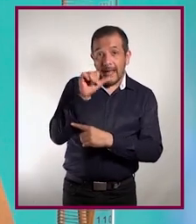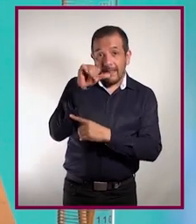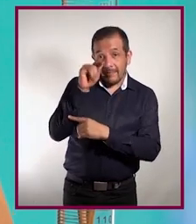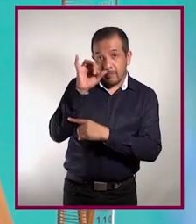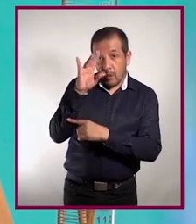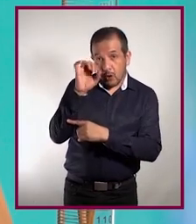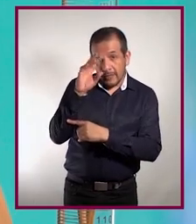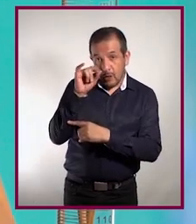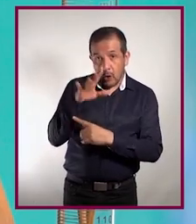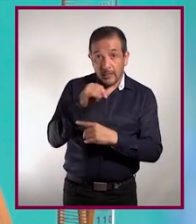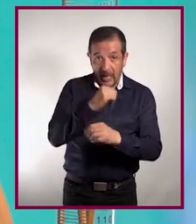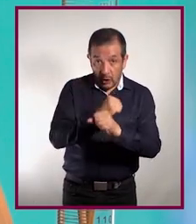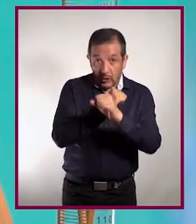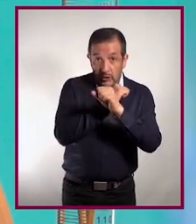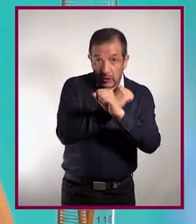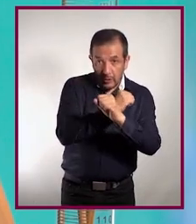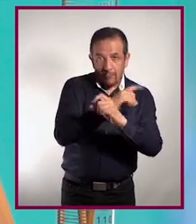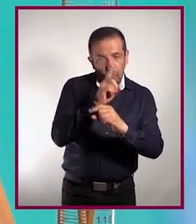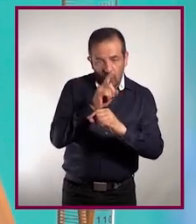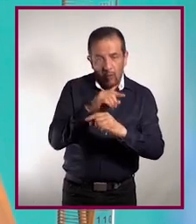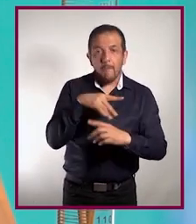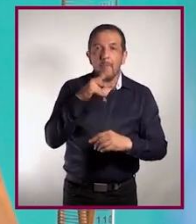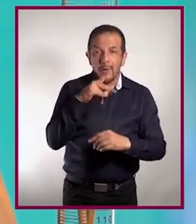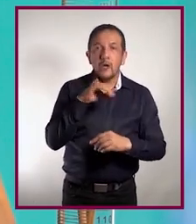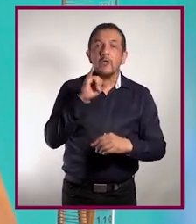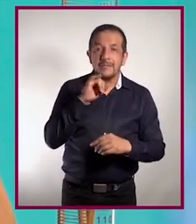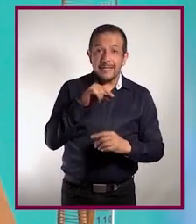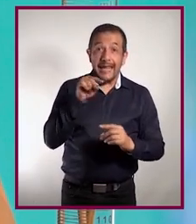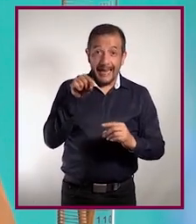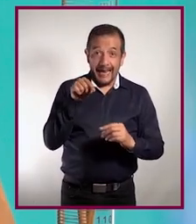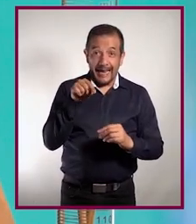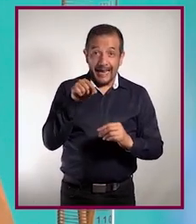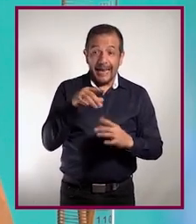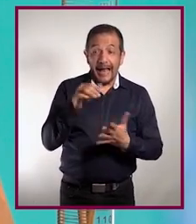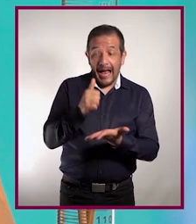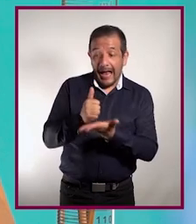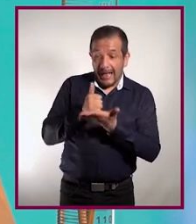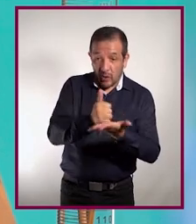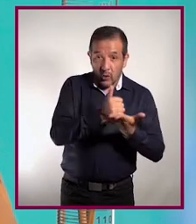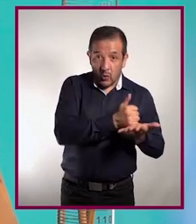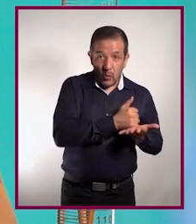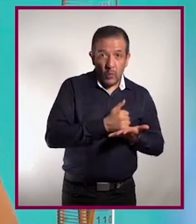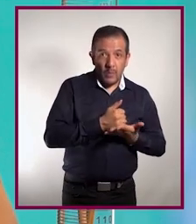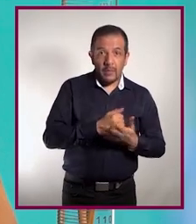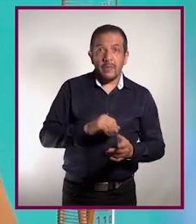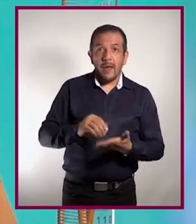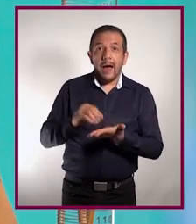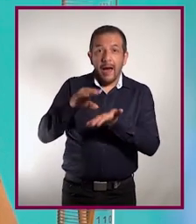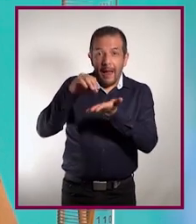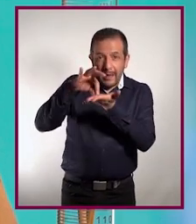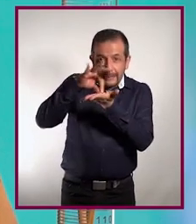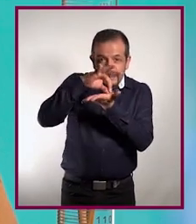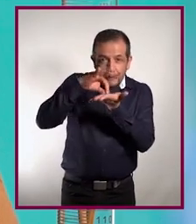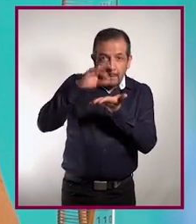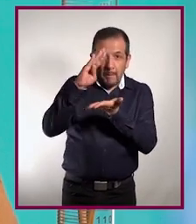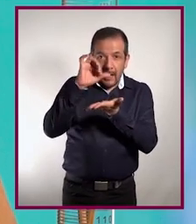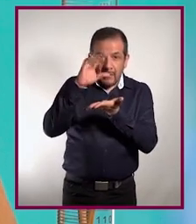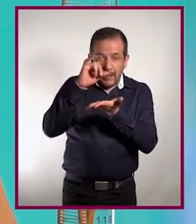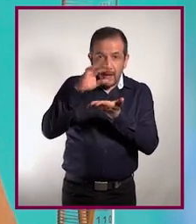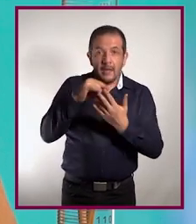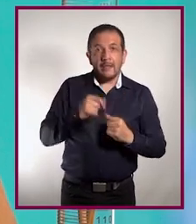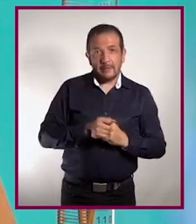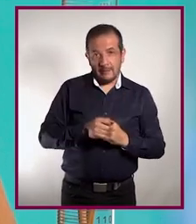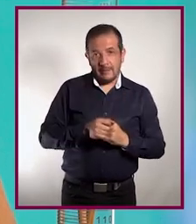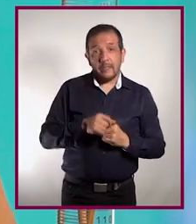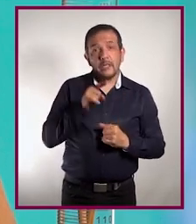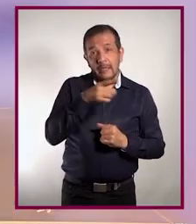causan en sí mismos la resistencia, sí propician que se seleccionen esas bacterias resistentes. Por eso debemos evitar automedicarnos